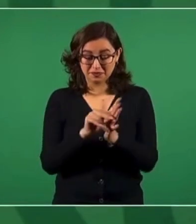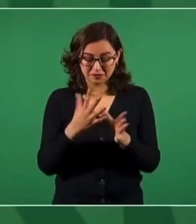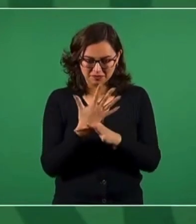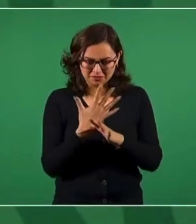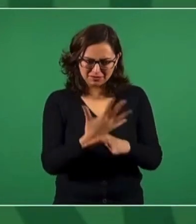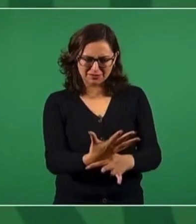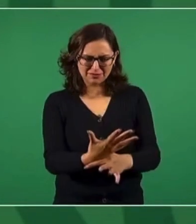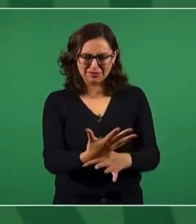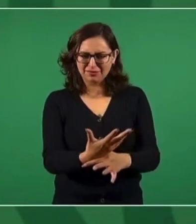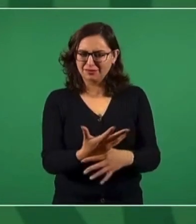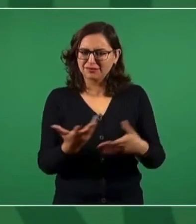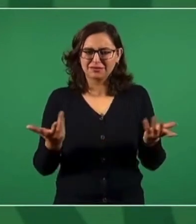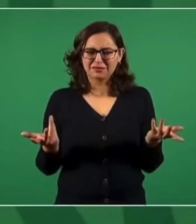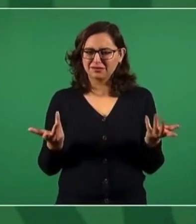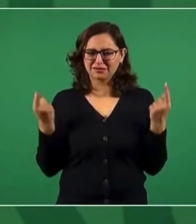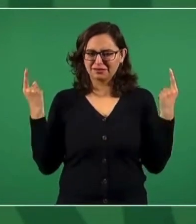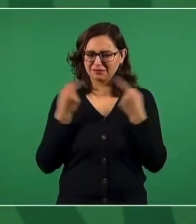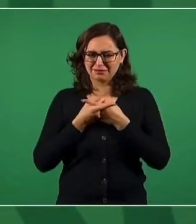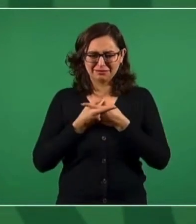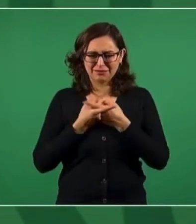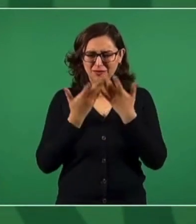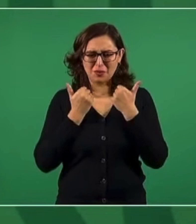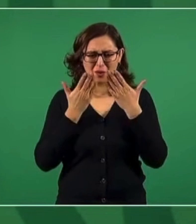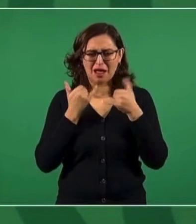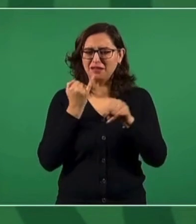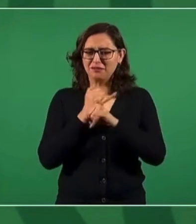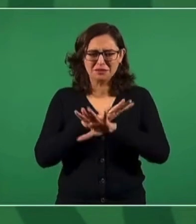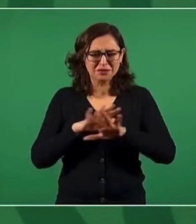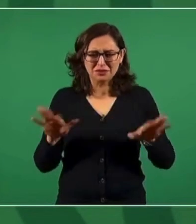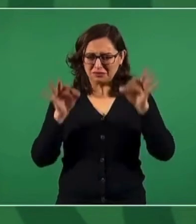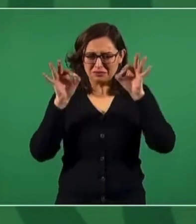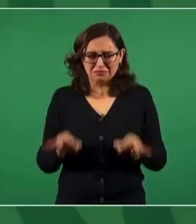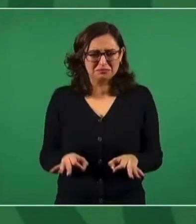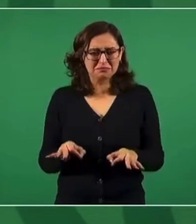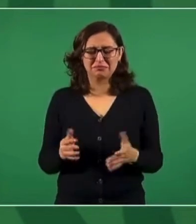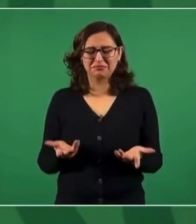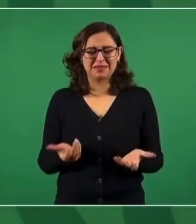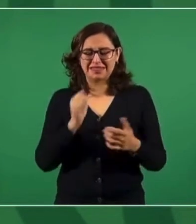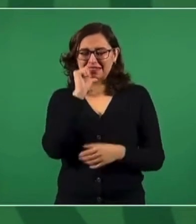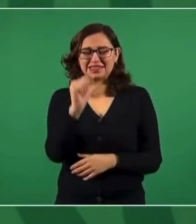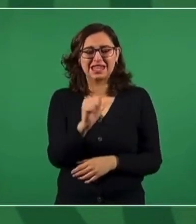desinformando, no tienen